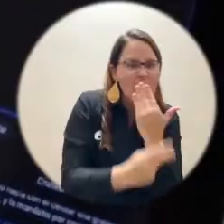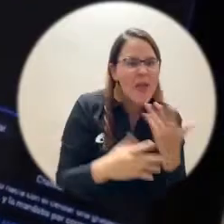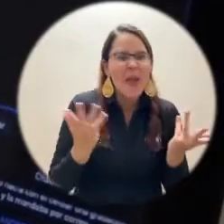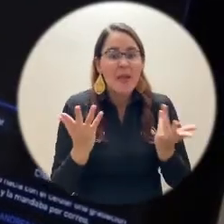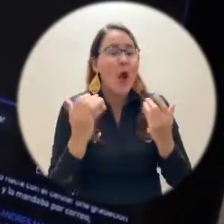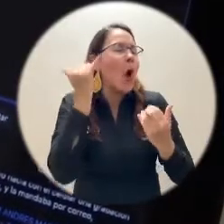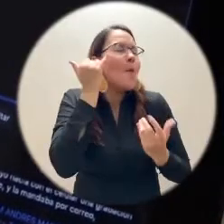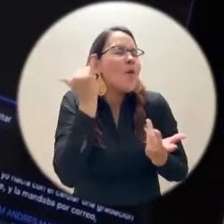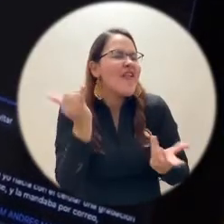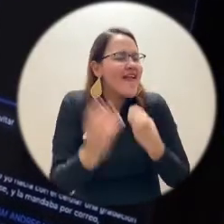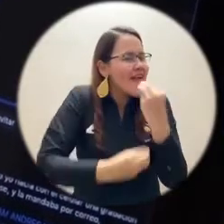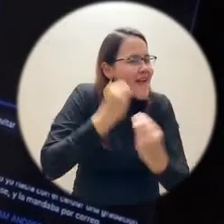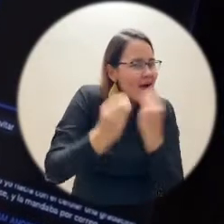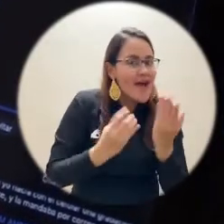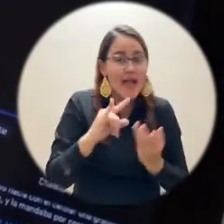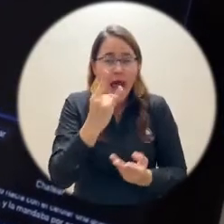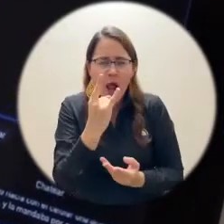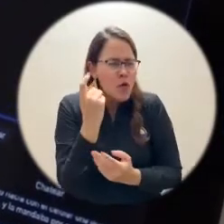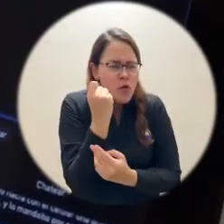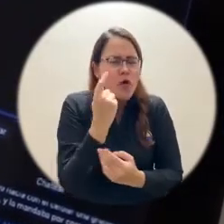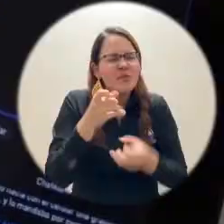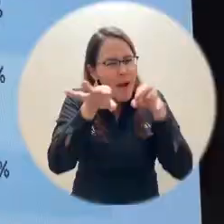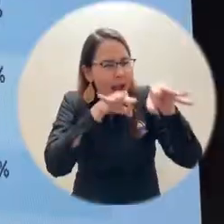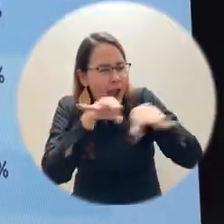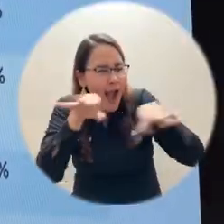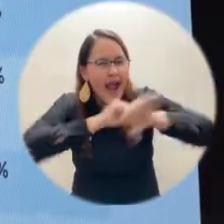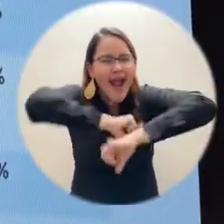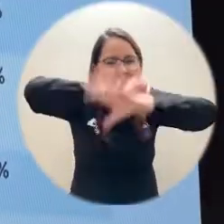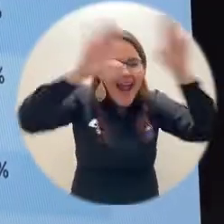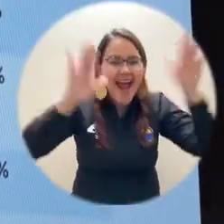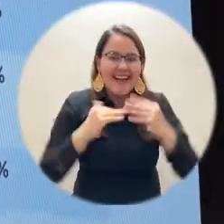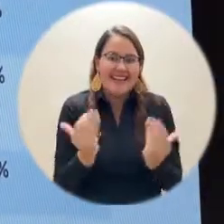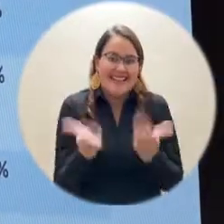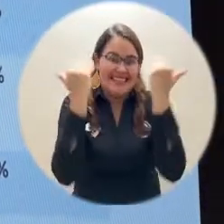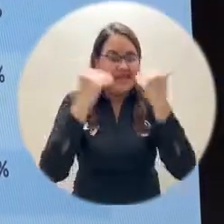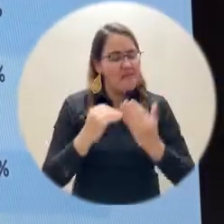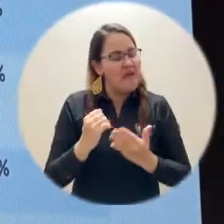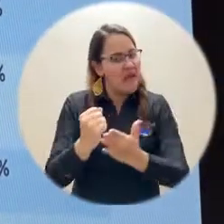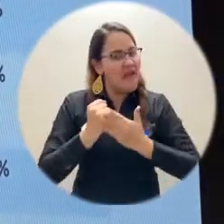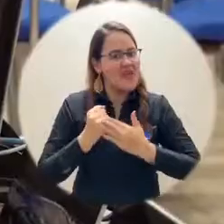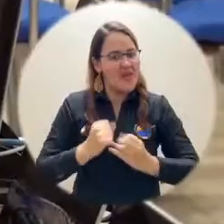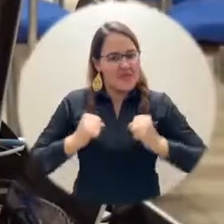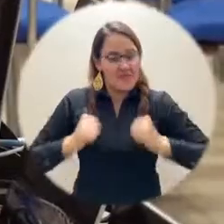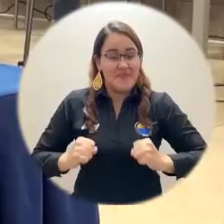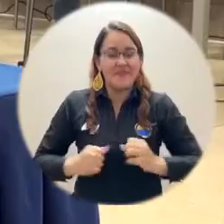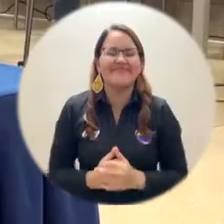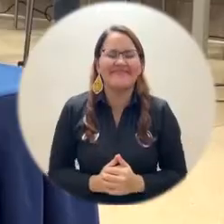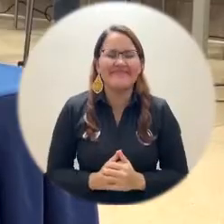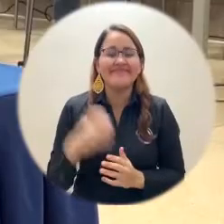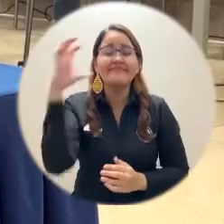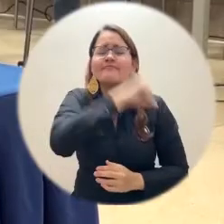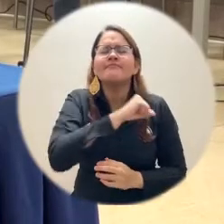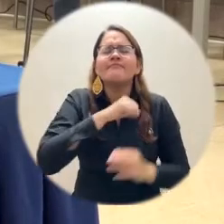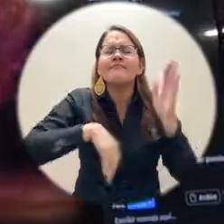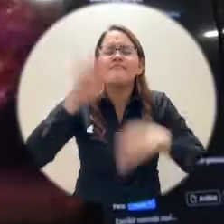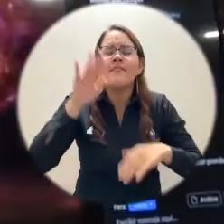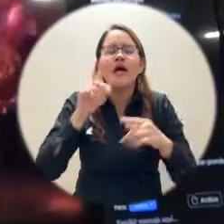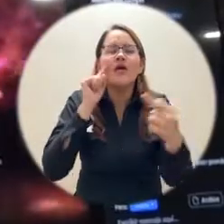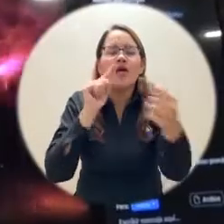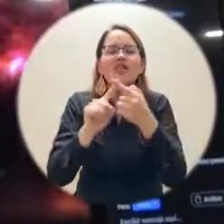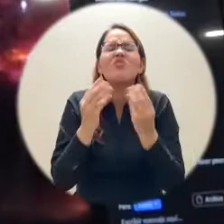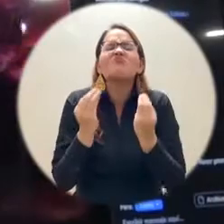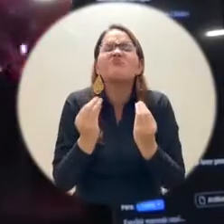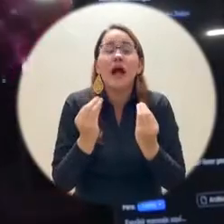resolución de problemas, en actividades puntuales de debate que puedan ocurrir y ya es mucho más enriquecedor. El objetivo es que las clases sean el